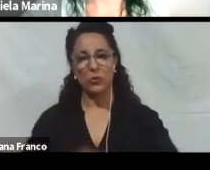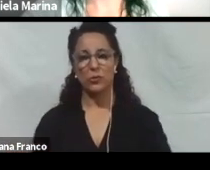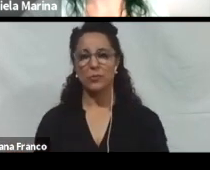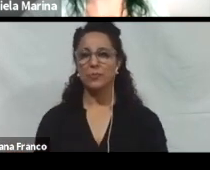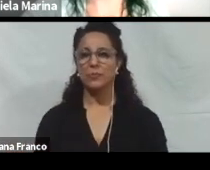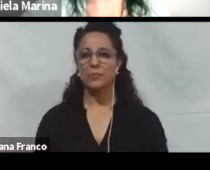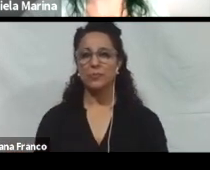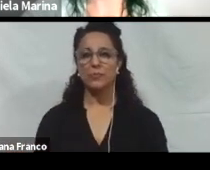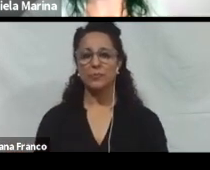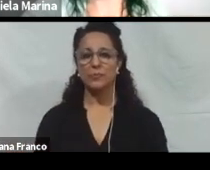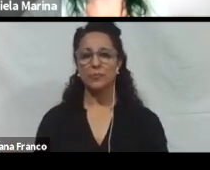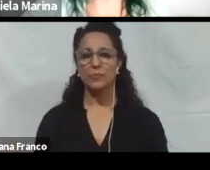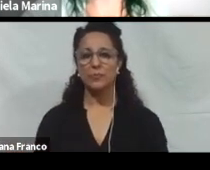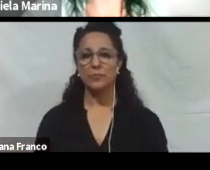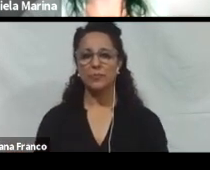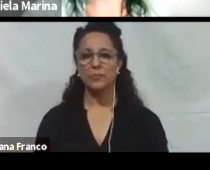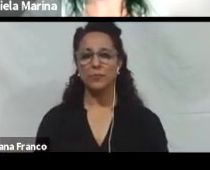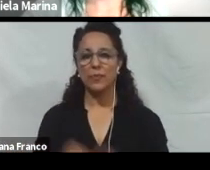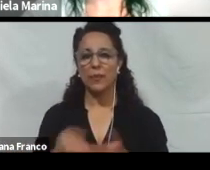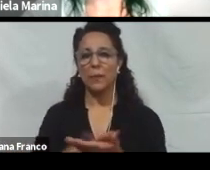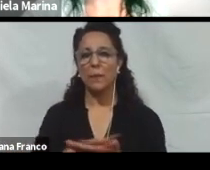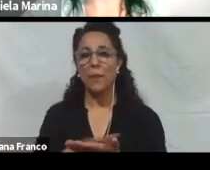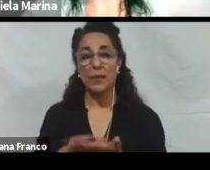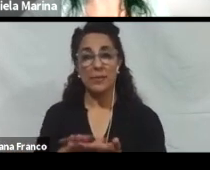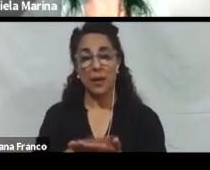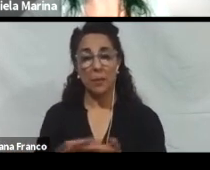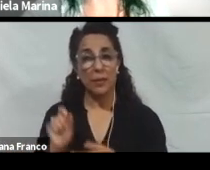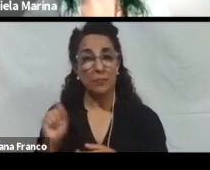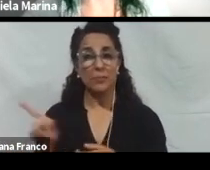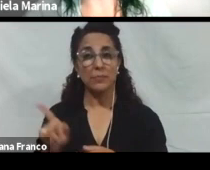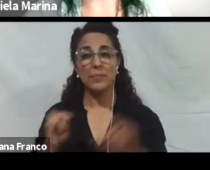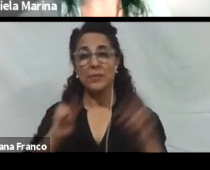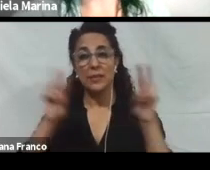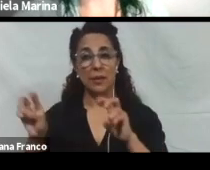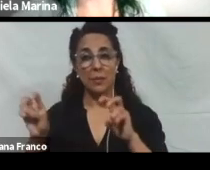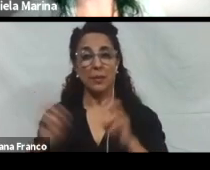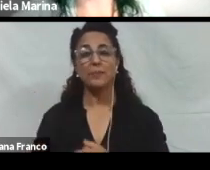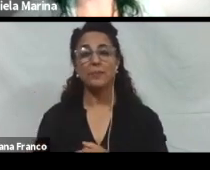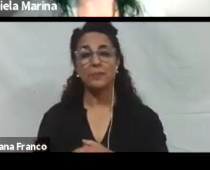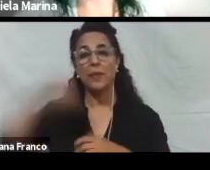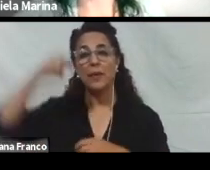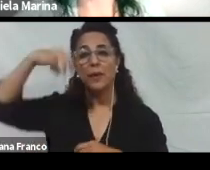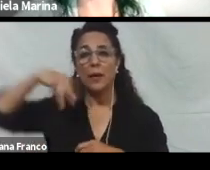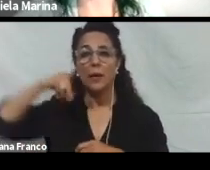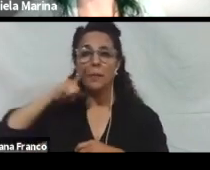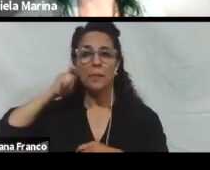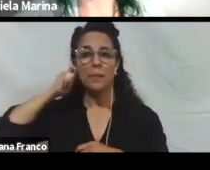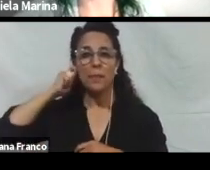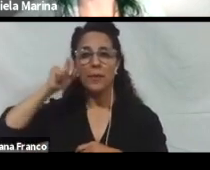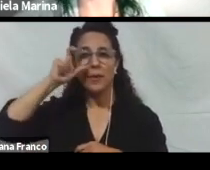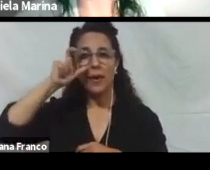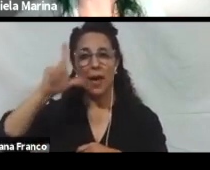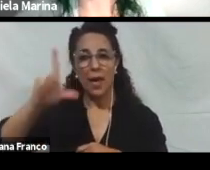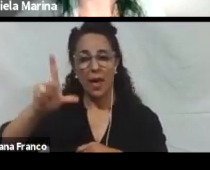Así que bueno, básicamente eso. Miguel, te doy la palabra para que les comentes sobre